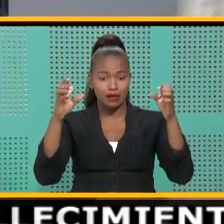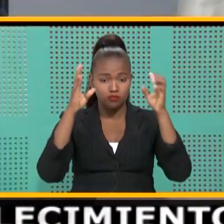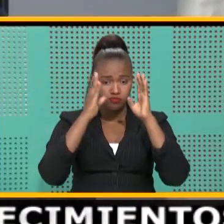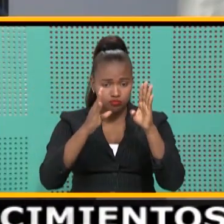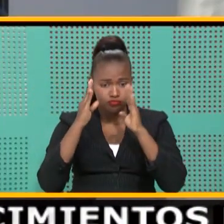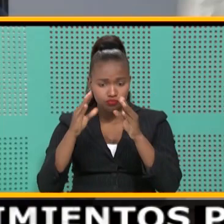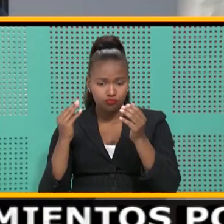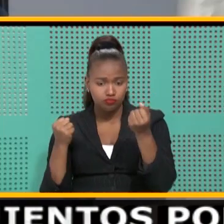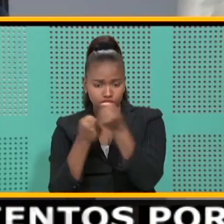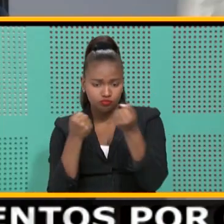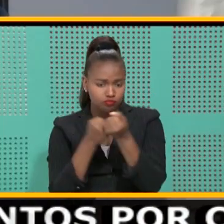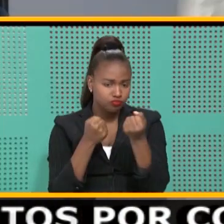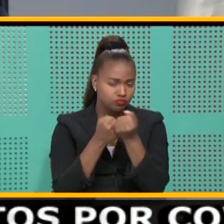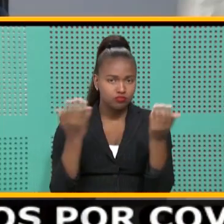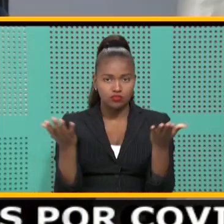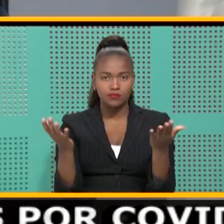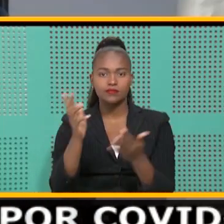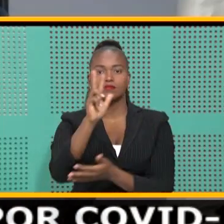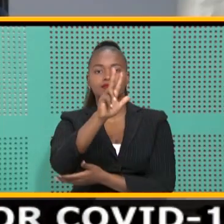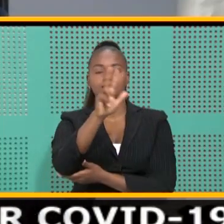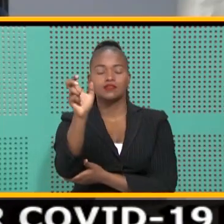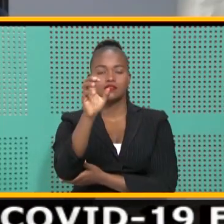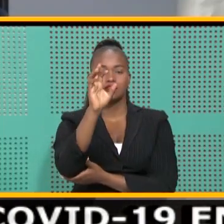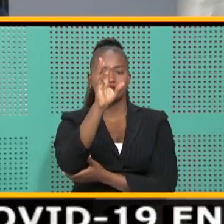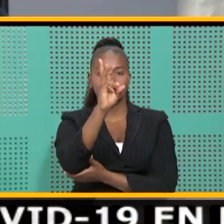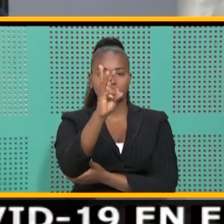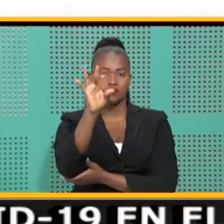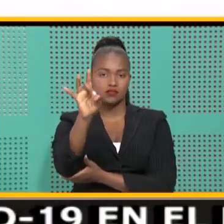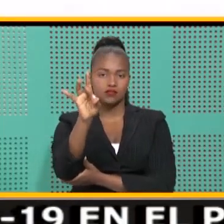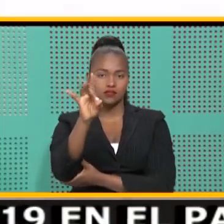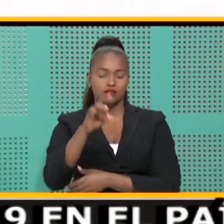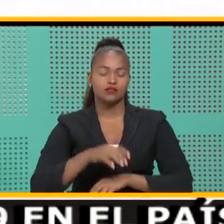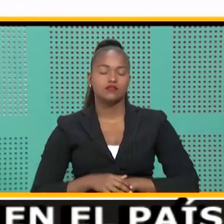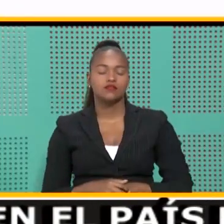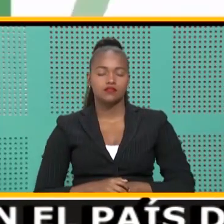atendidas de 368.